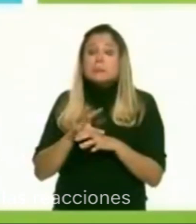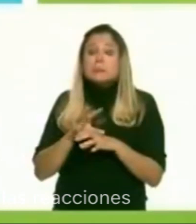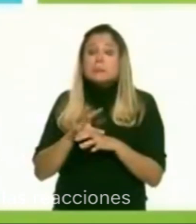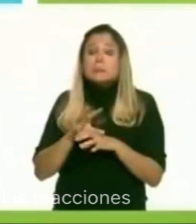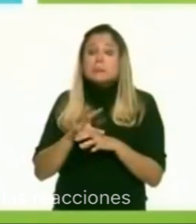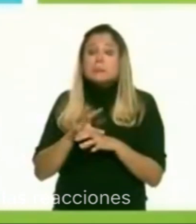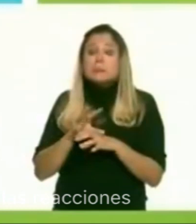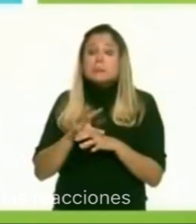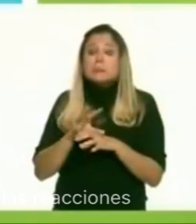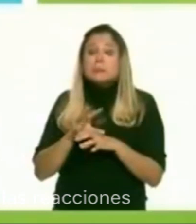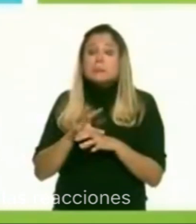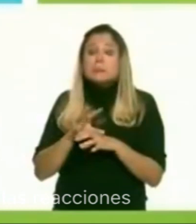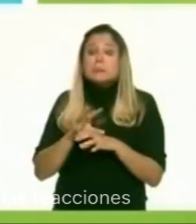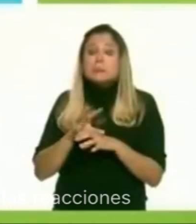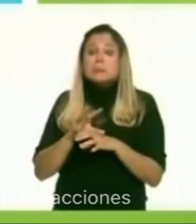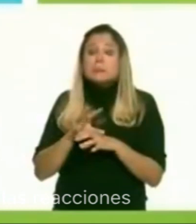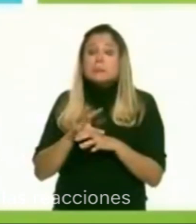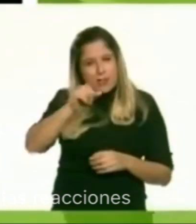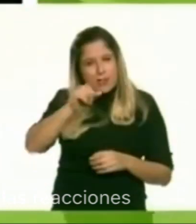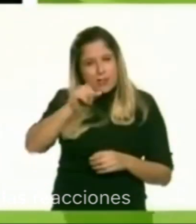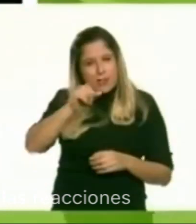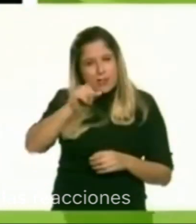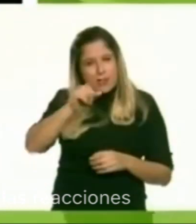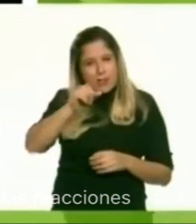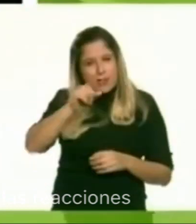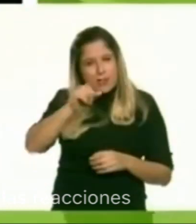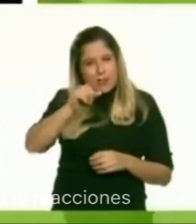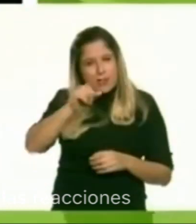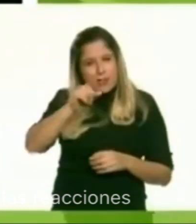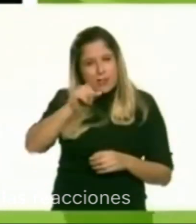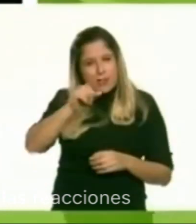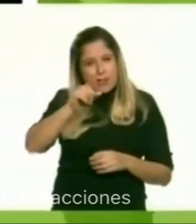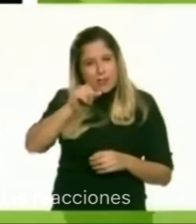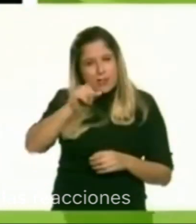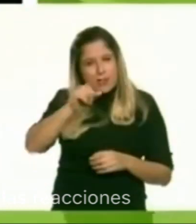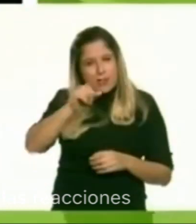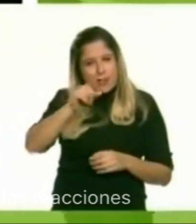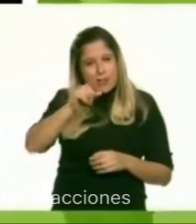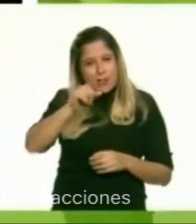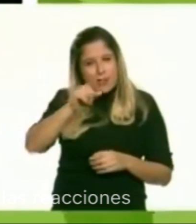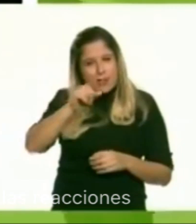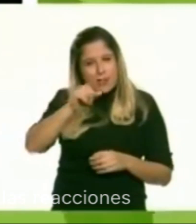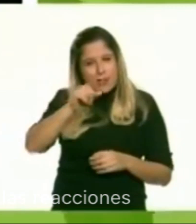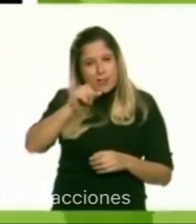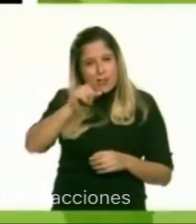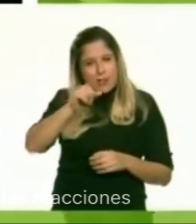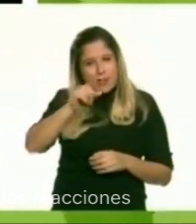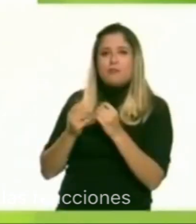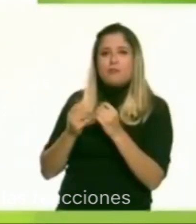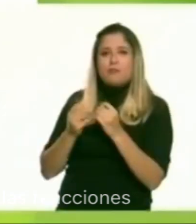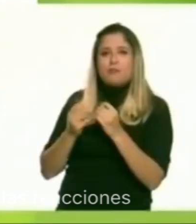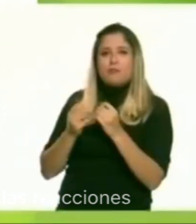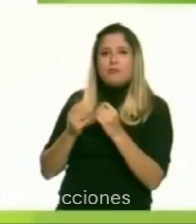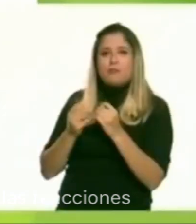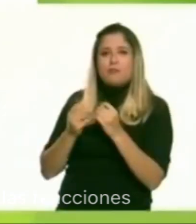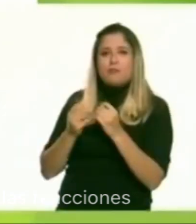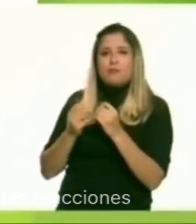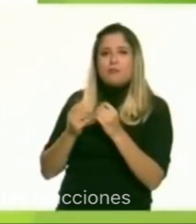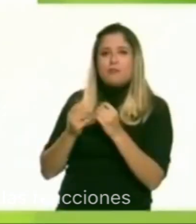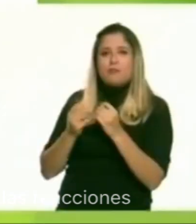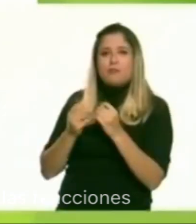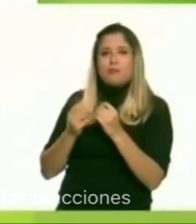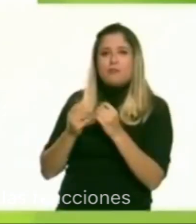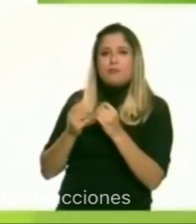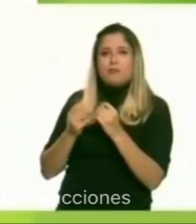piojos, pero quitarlos manualmente ayudará mucho. Si lo haces, es importante lavarte las manos antes y después de usar el shampoo especial, lavar la